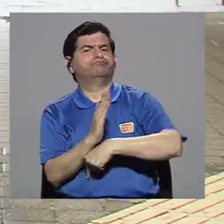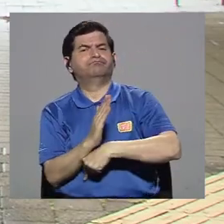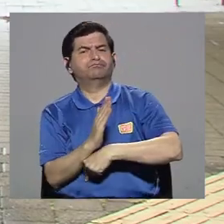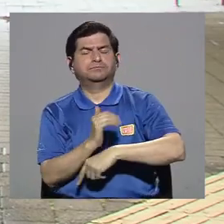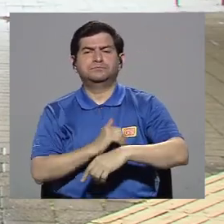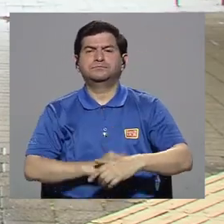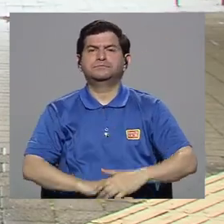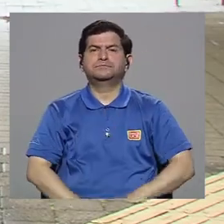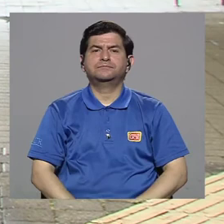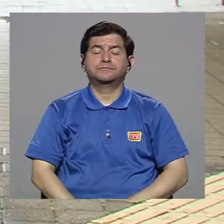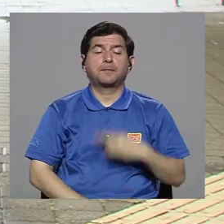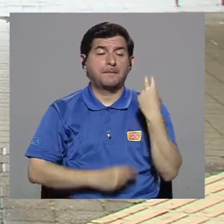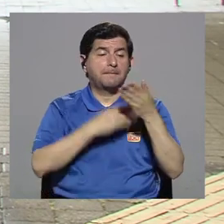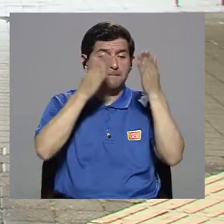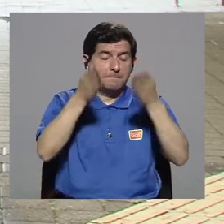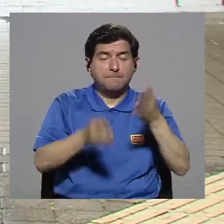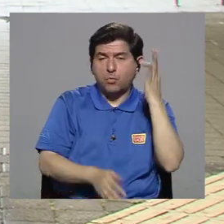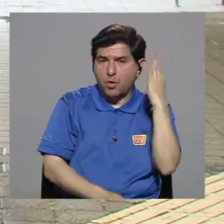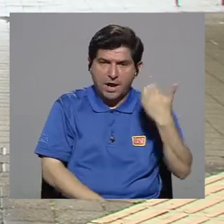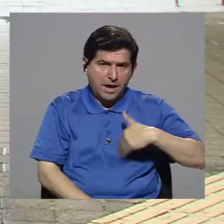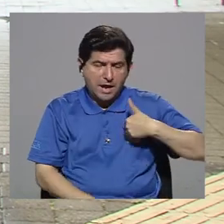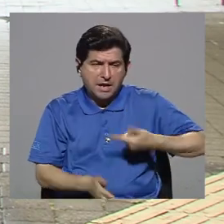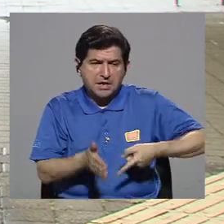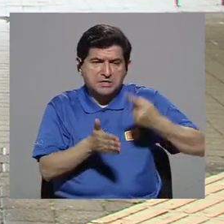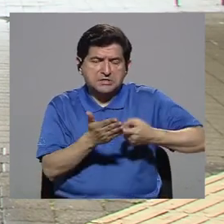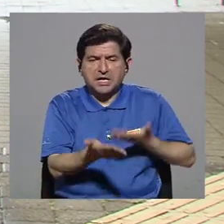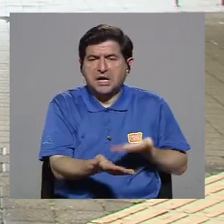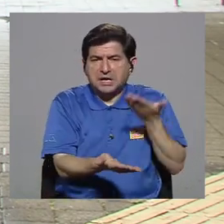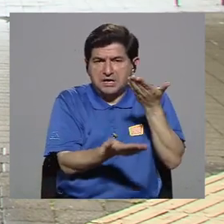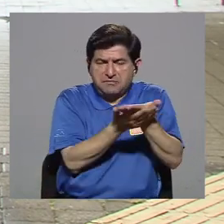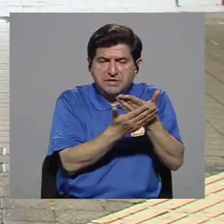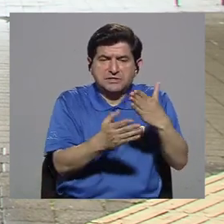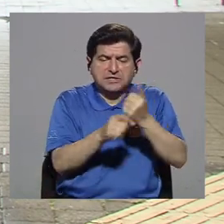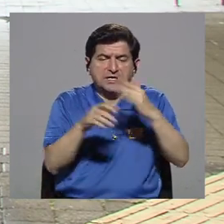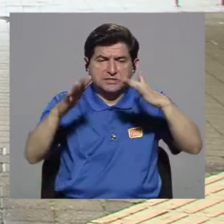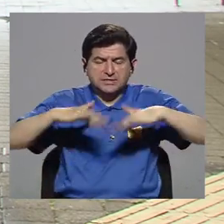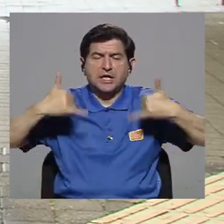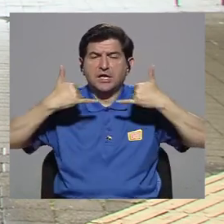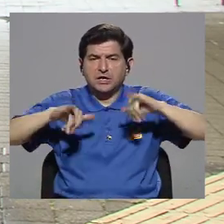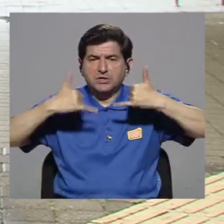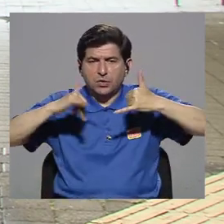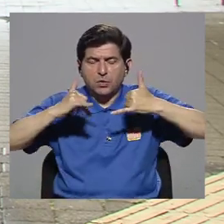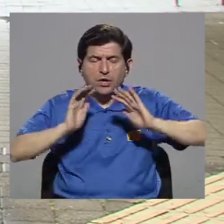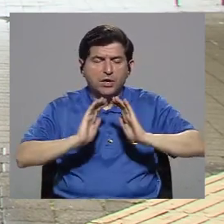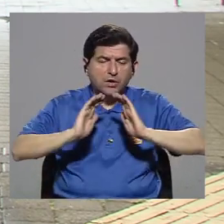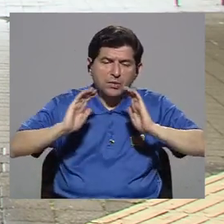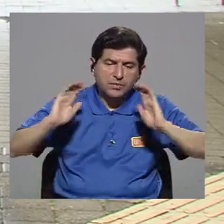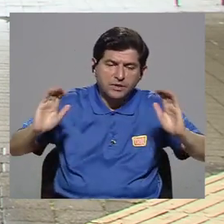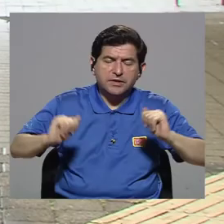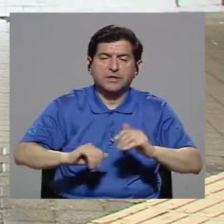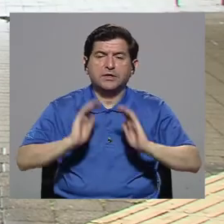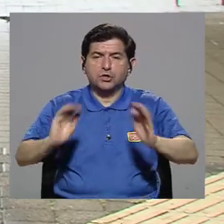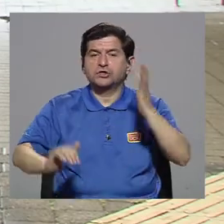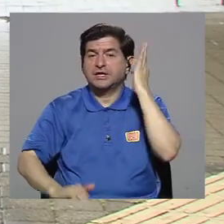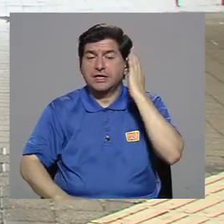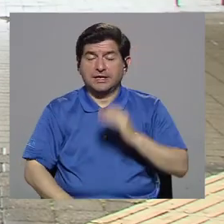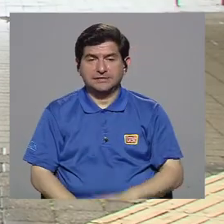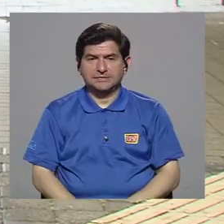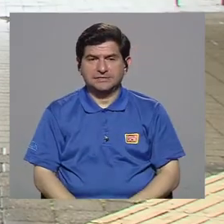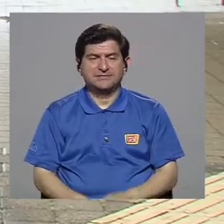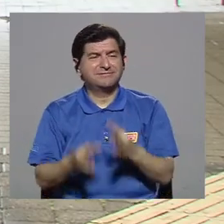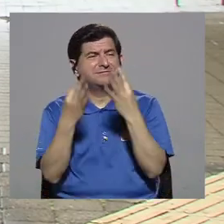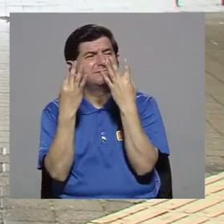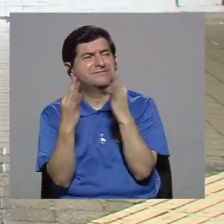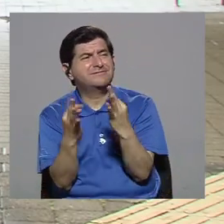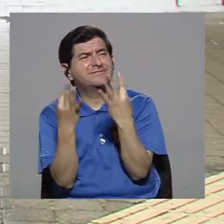Los vecinos y vecinas a veces proponían que se hicieran espacios de juego para los niños y niñas. Entonces, el intentar o por lo